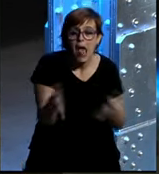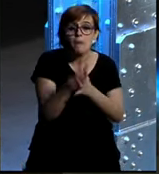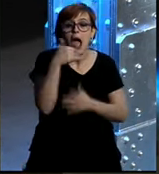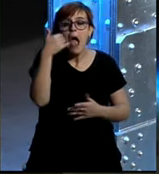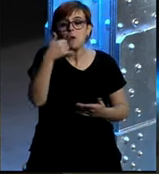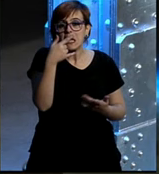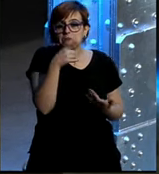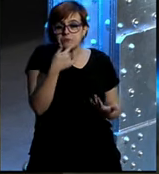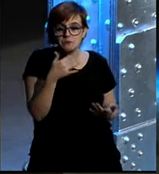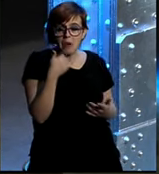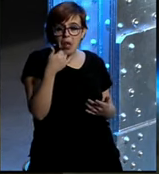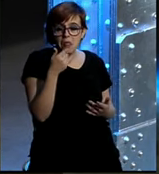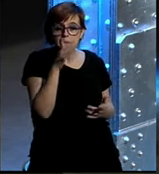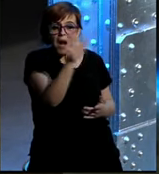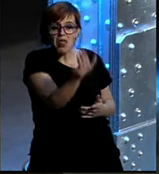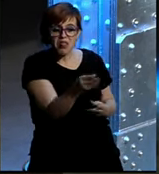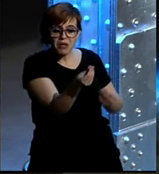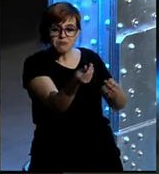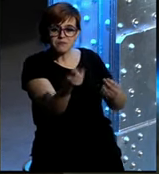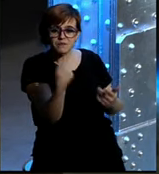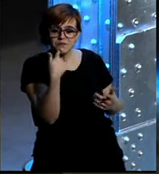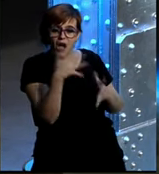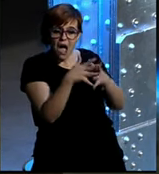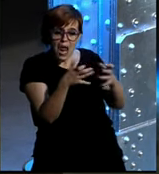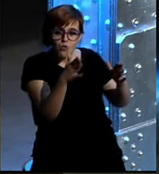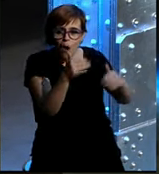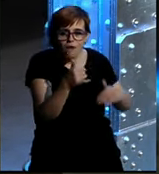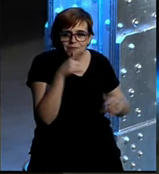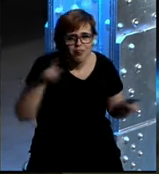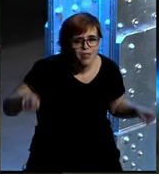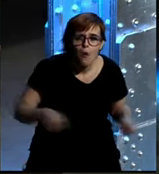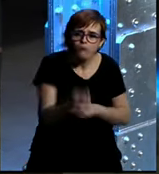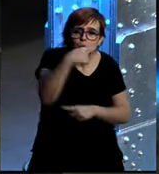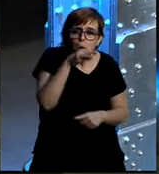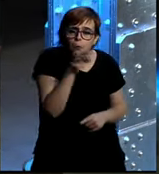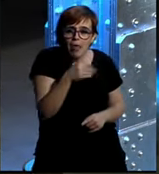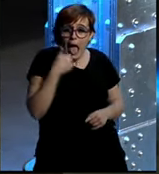gota en la piscina es que a lo mejor solo necesitáis una gota para cambiar el mundo